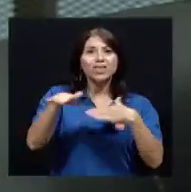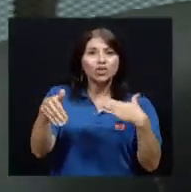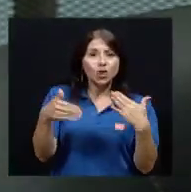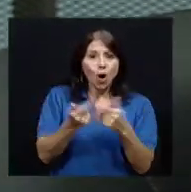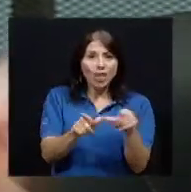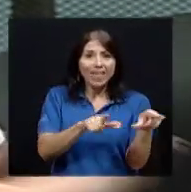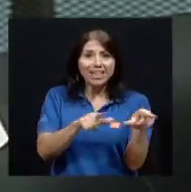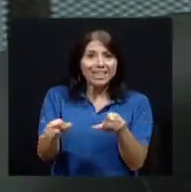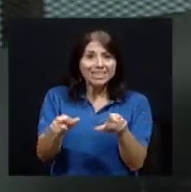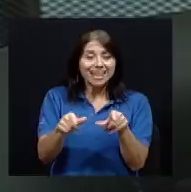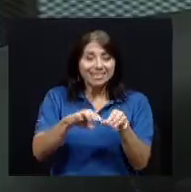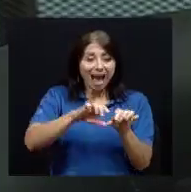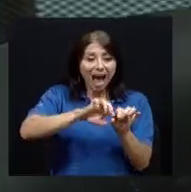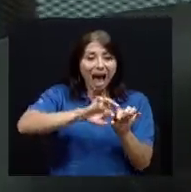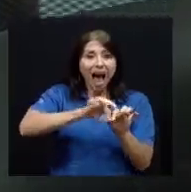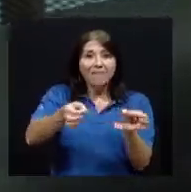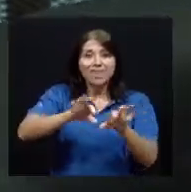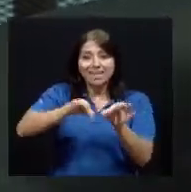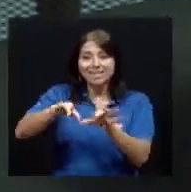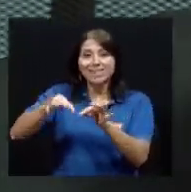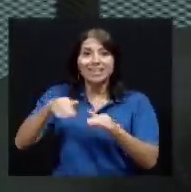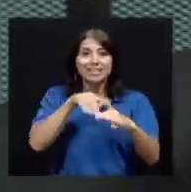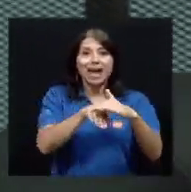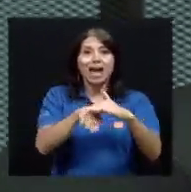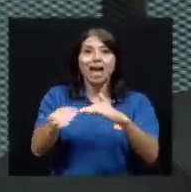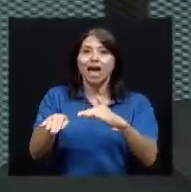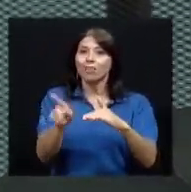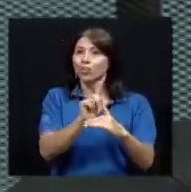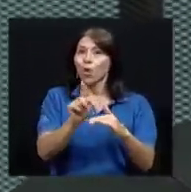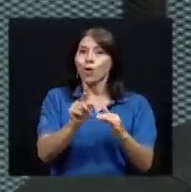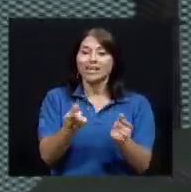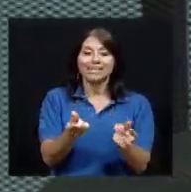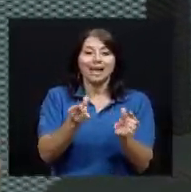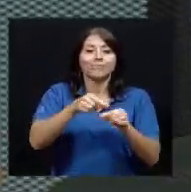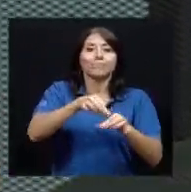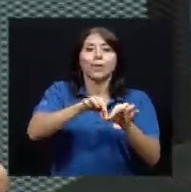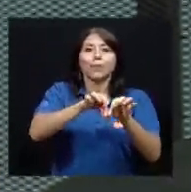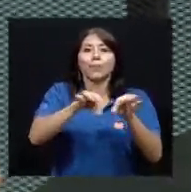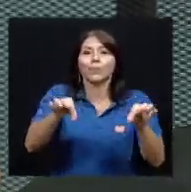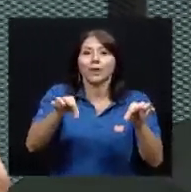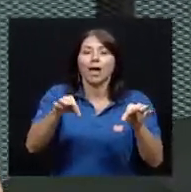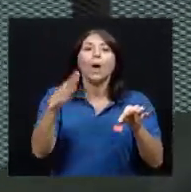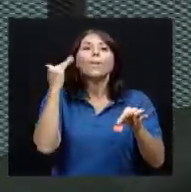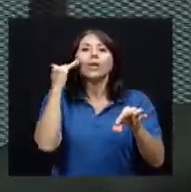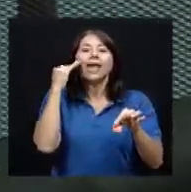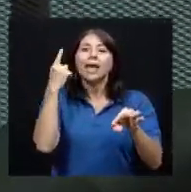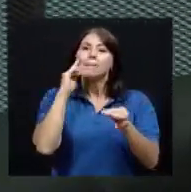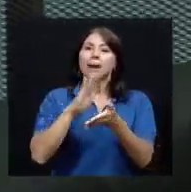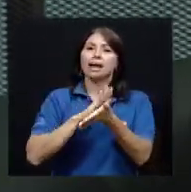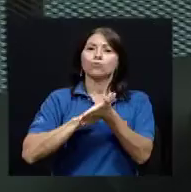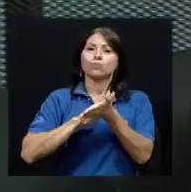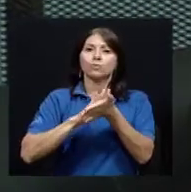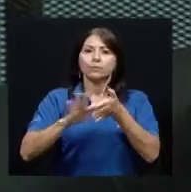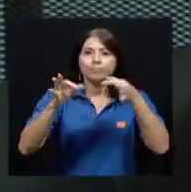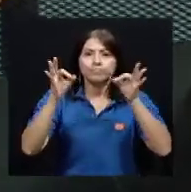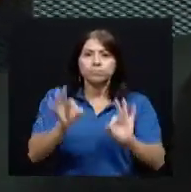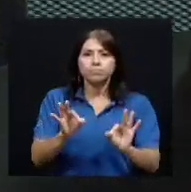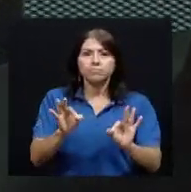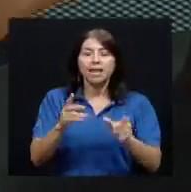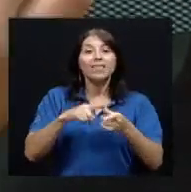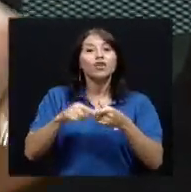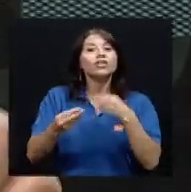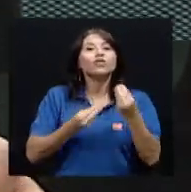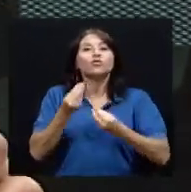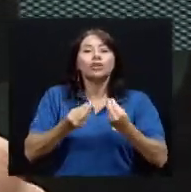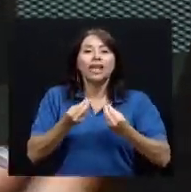jeringas abiertas y ir sacando no están cerradas por un motivo para guardar esterilidad entonces en este caso lo que tenemos que hacer es